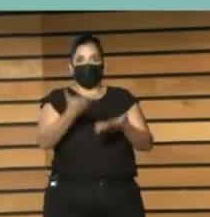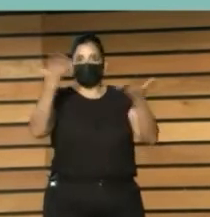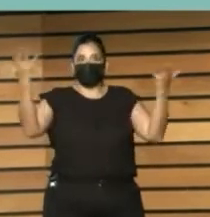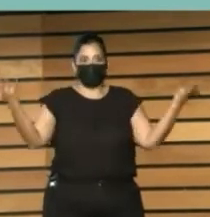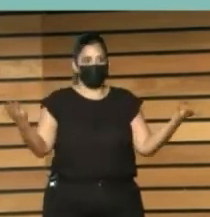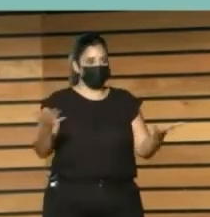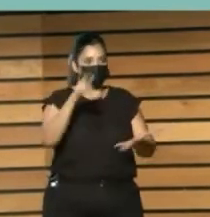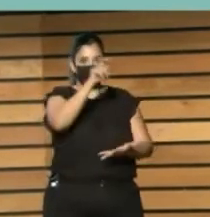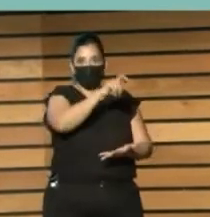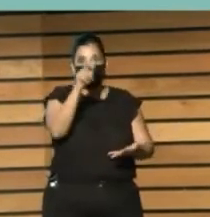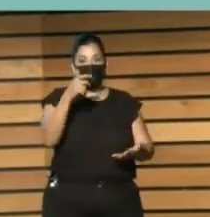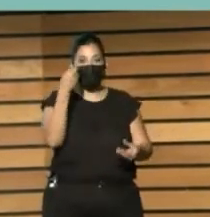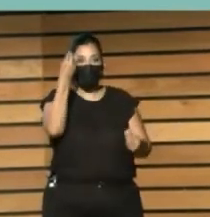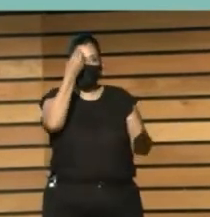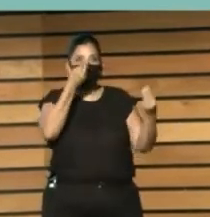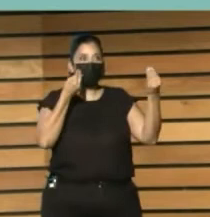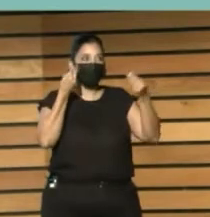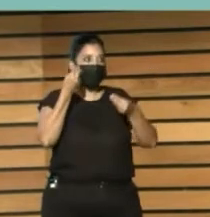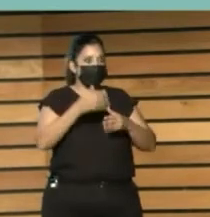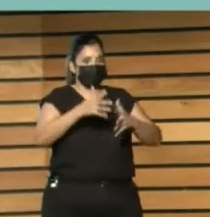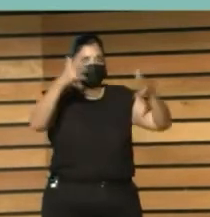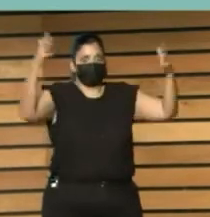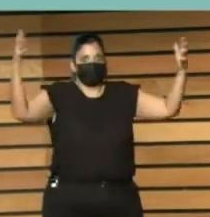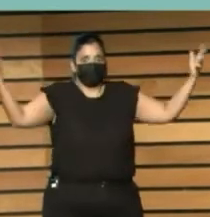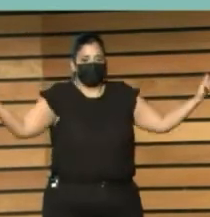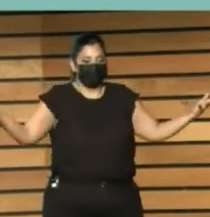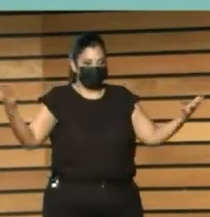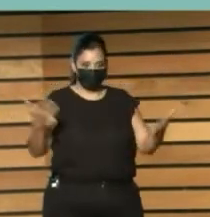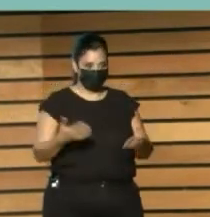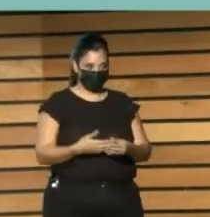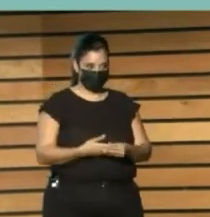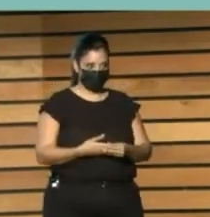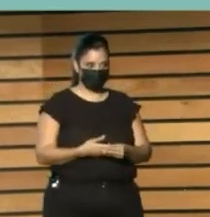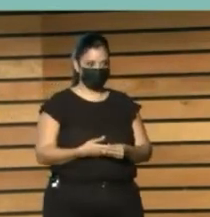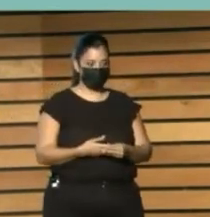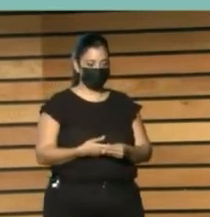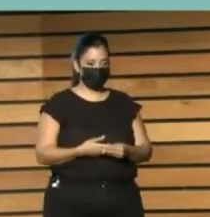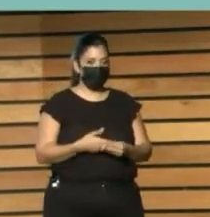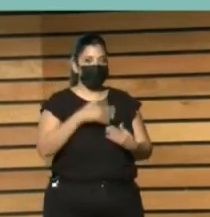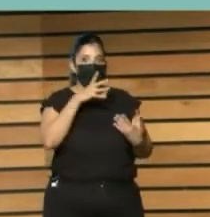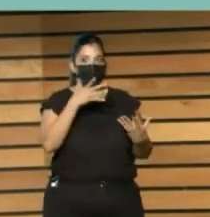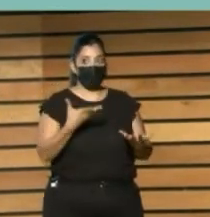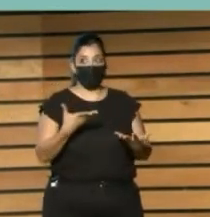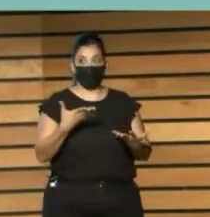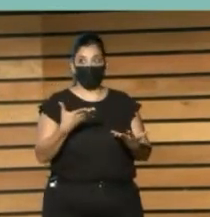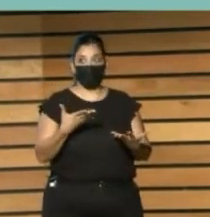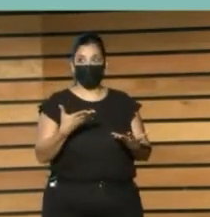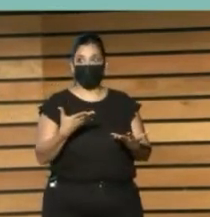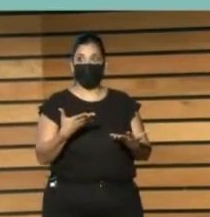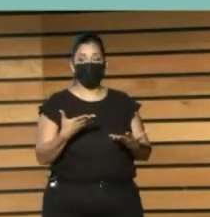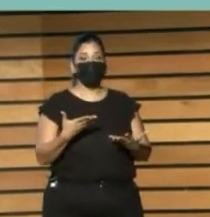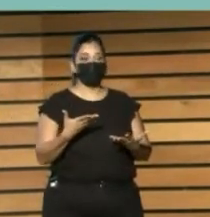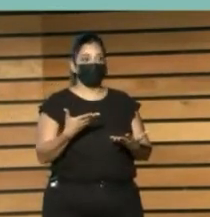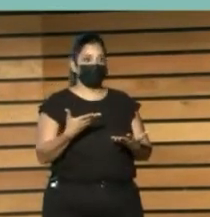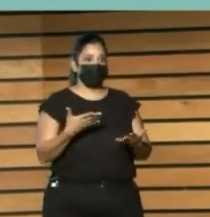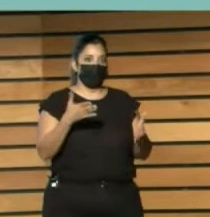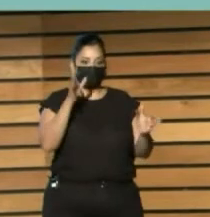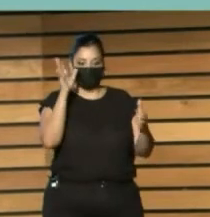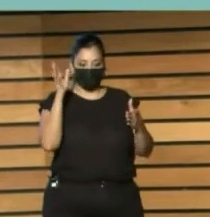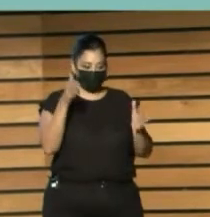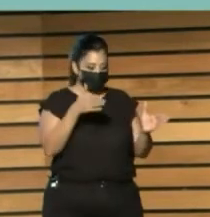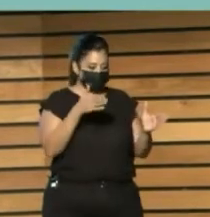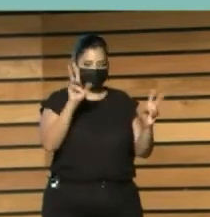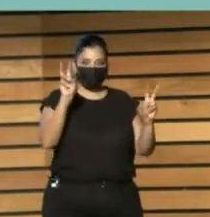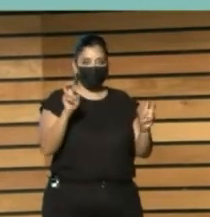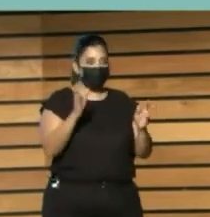se llevaron Una gran parte De nuestra atención Y la